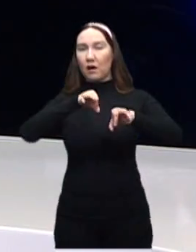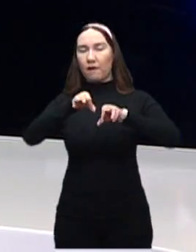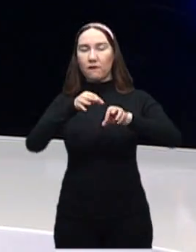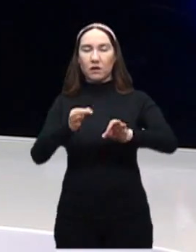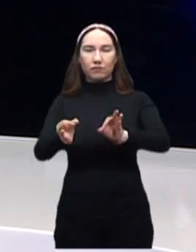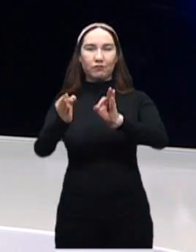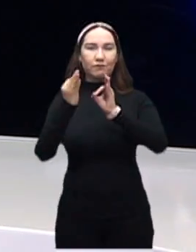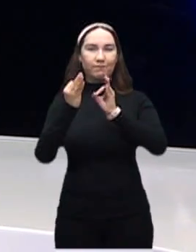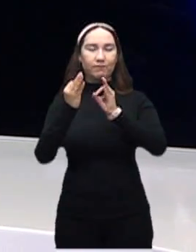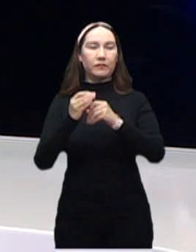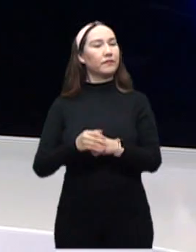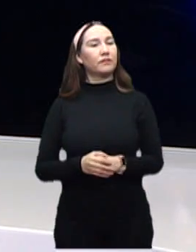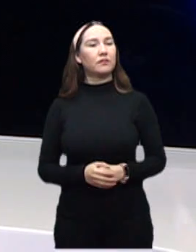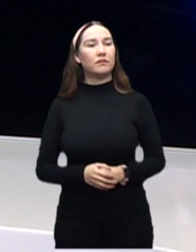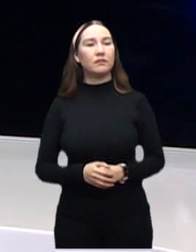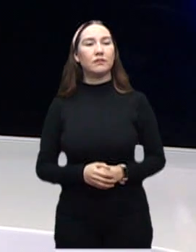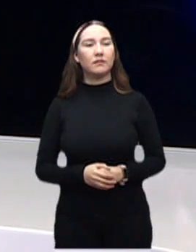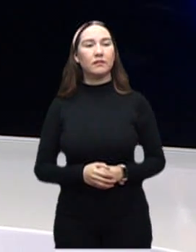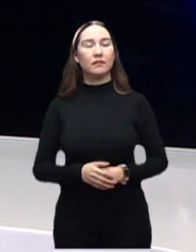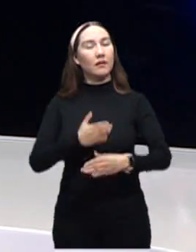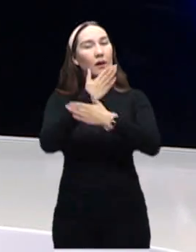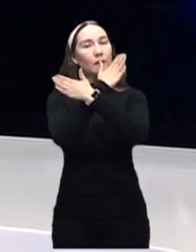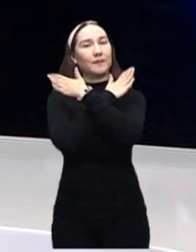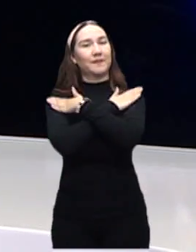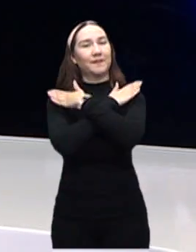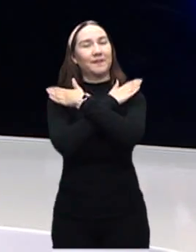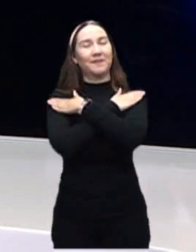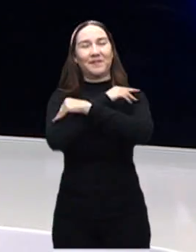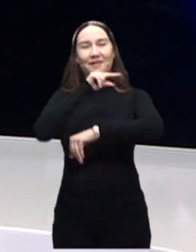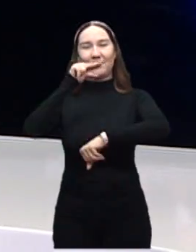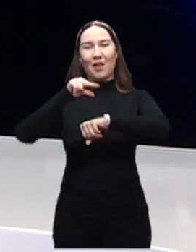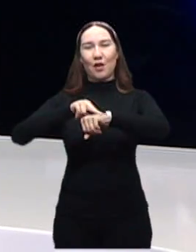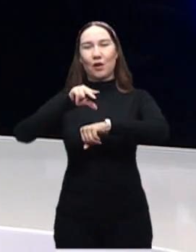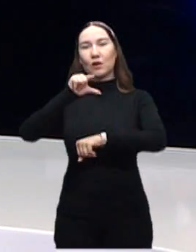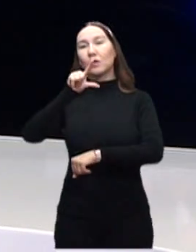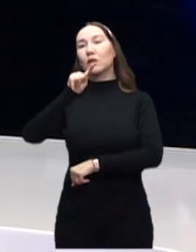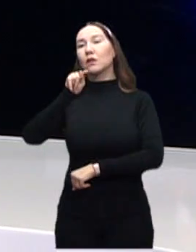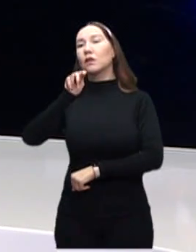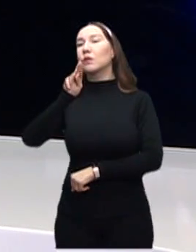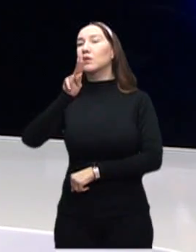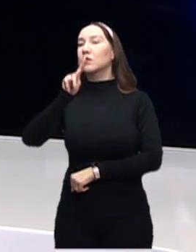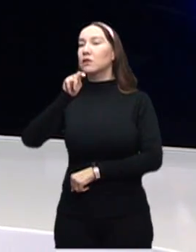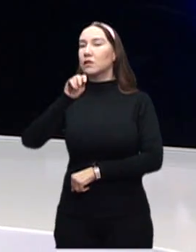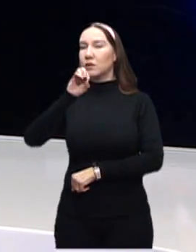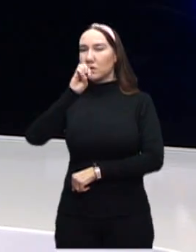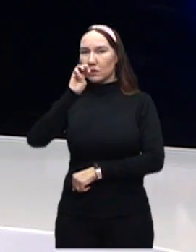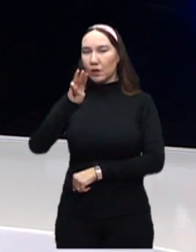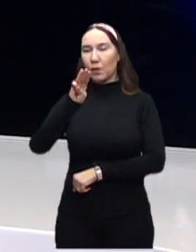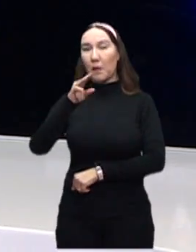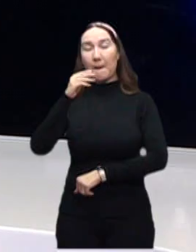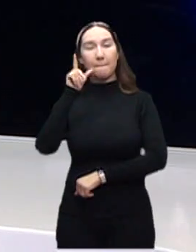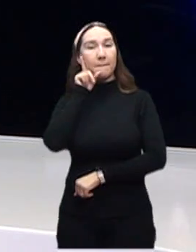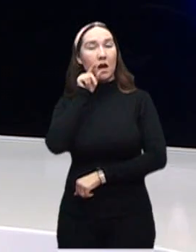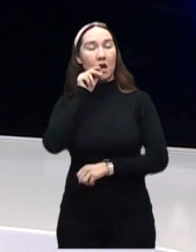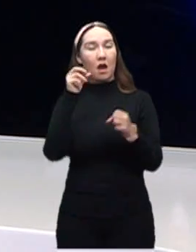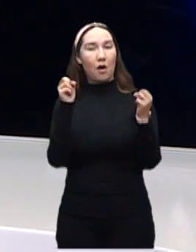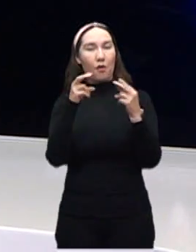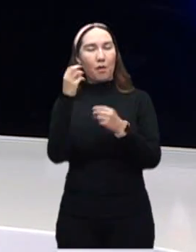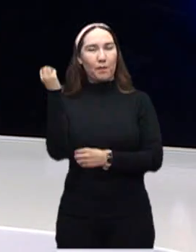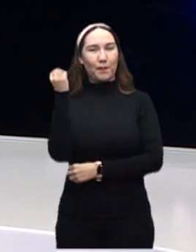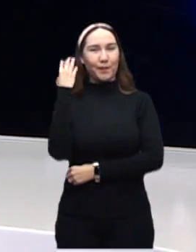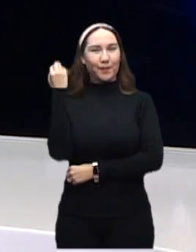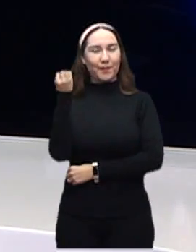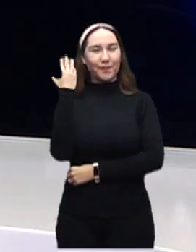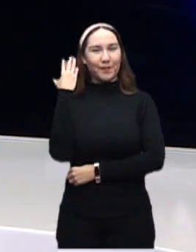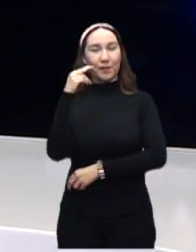tu caso, no ha sido la excepción. Un gran abrazo, doctor Lucho. por supuesto, mañana te veremos en la rueda de prensa acostumbrada.